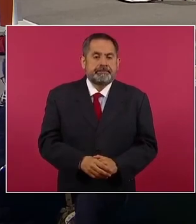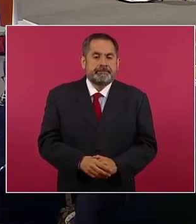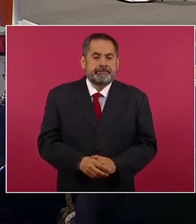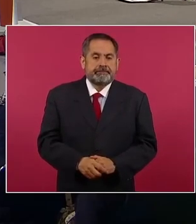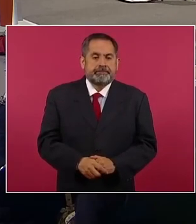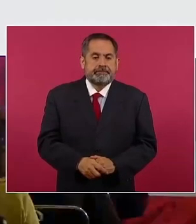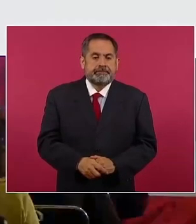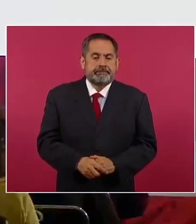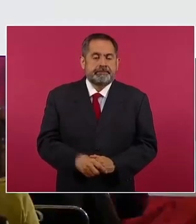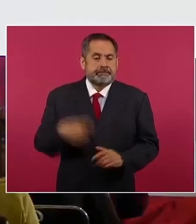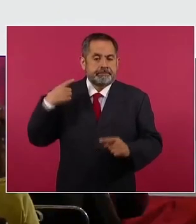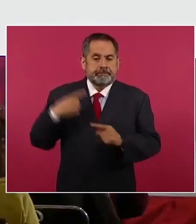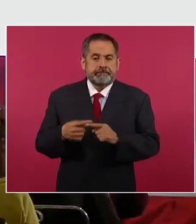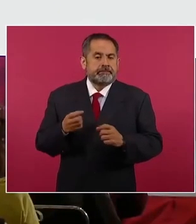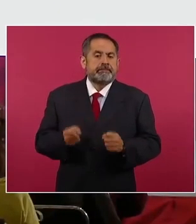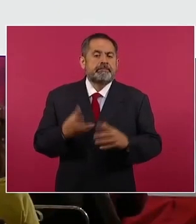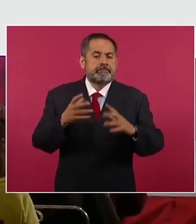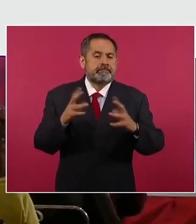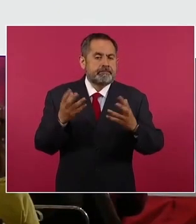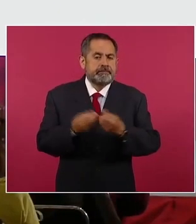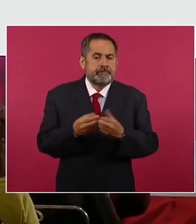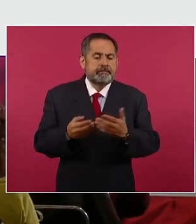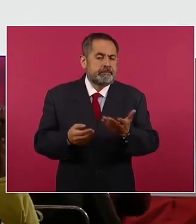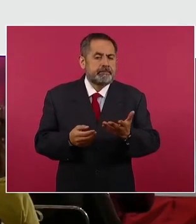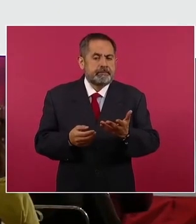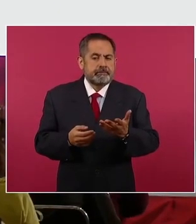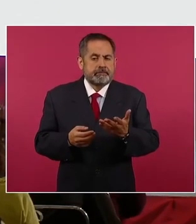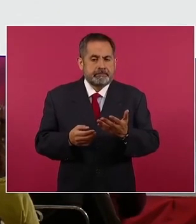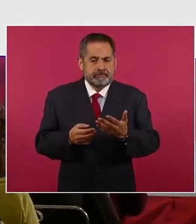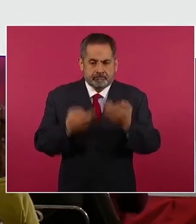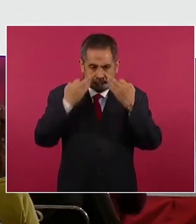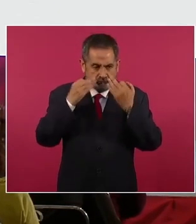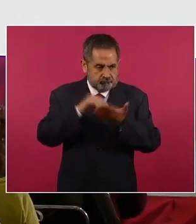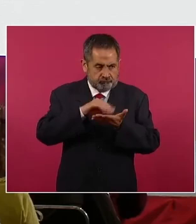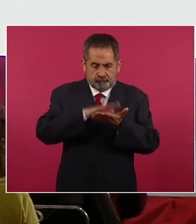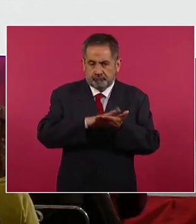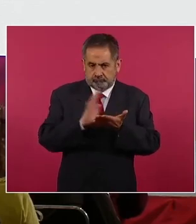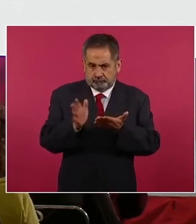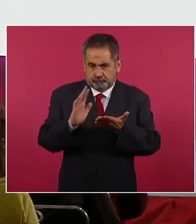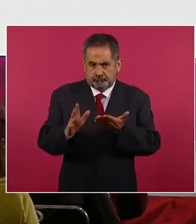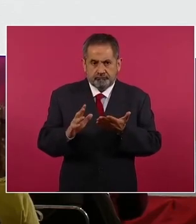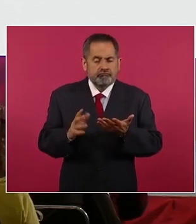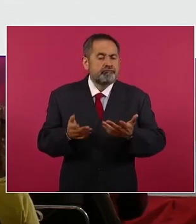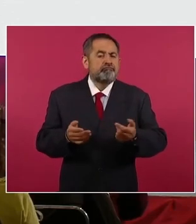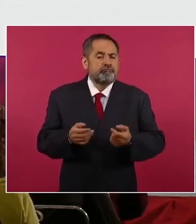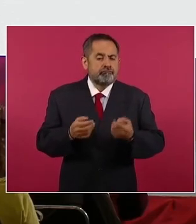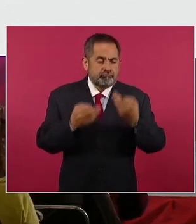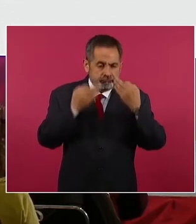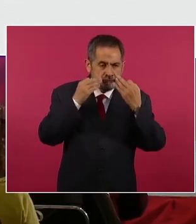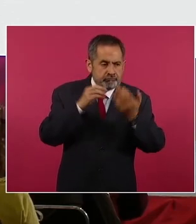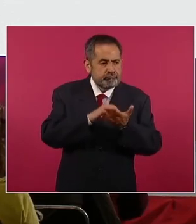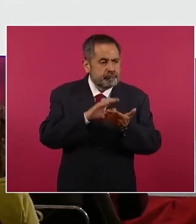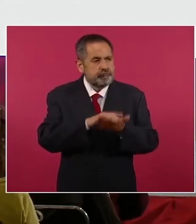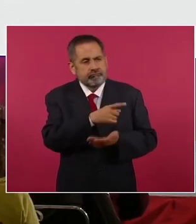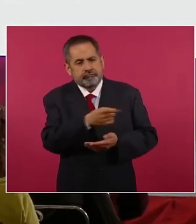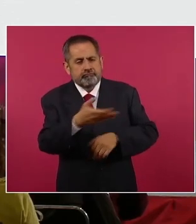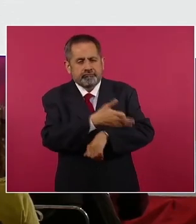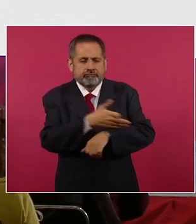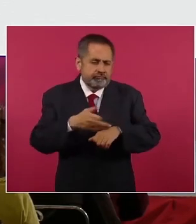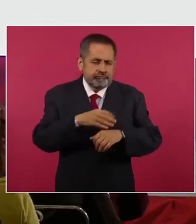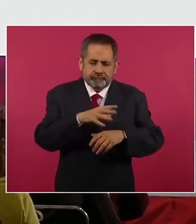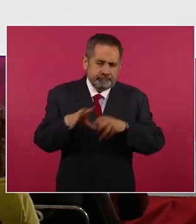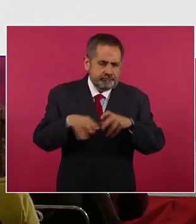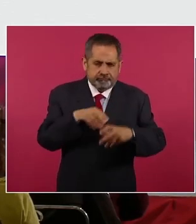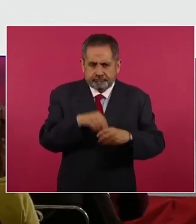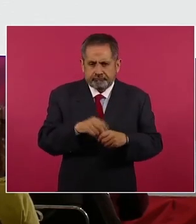Al momento, según constancias ministeriales, testimonios de familiares de las víctimas